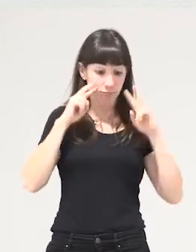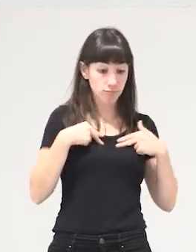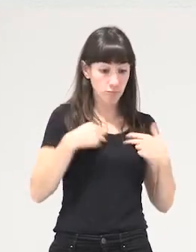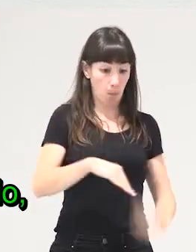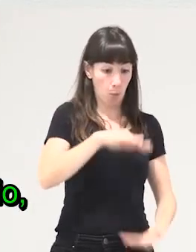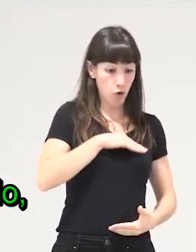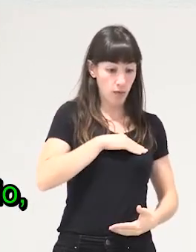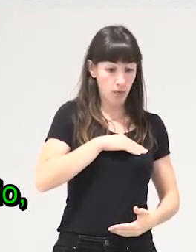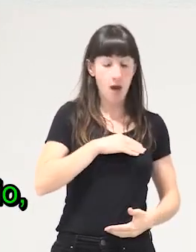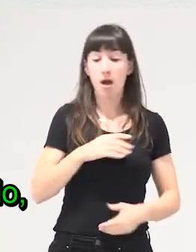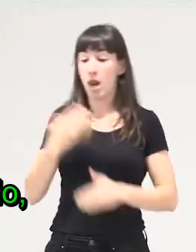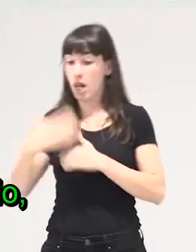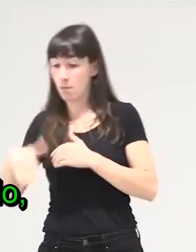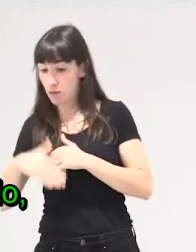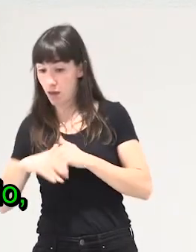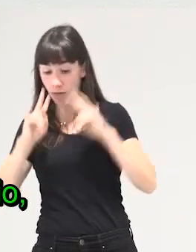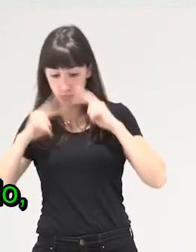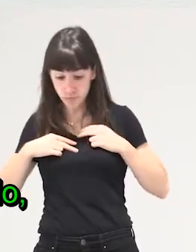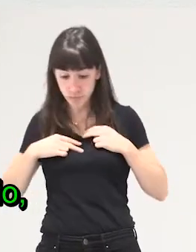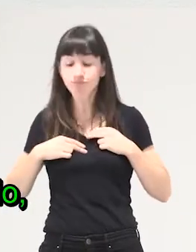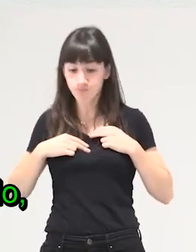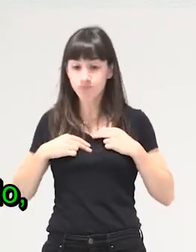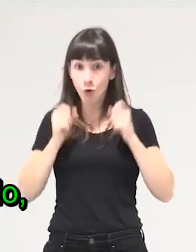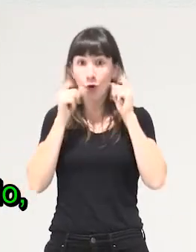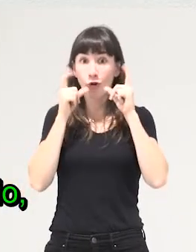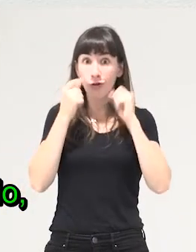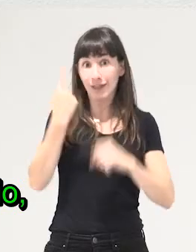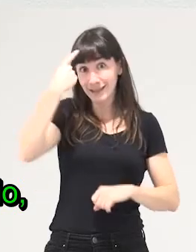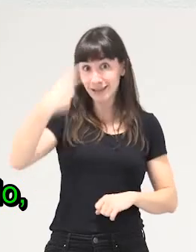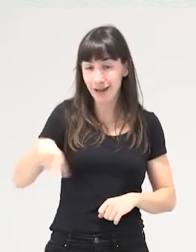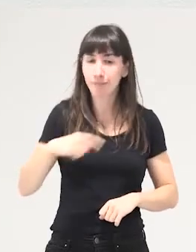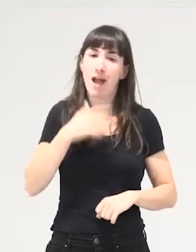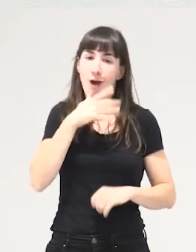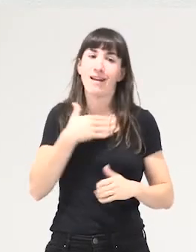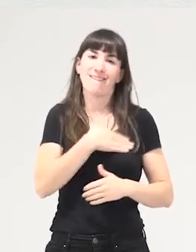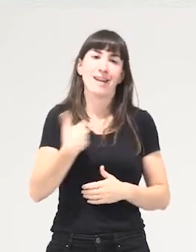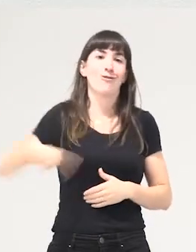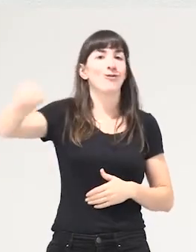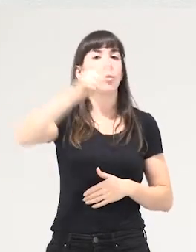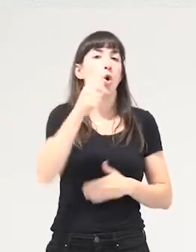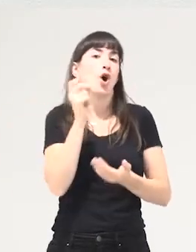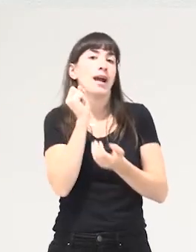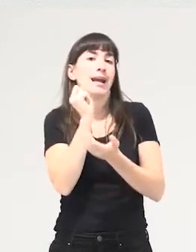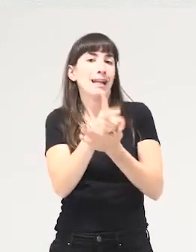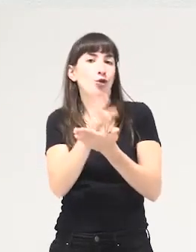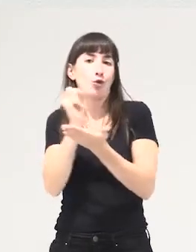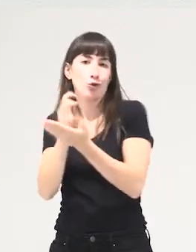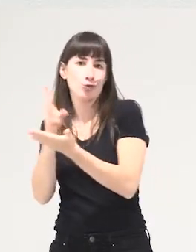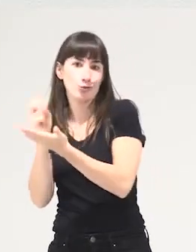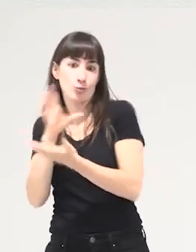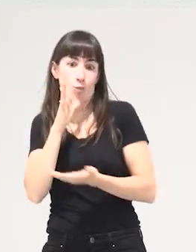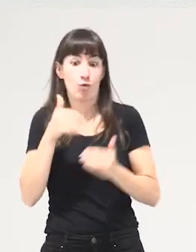cuáles son o bueno compartir algunos a mi juicio retos fundamentales a día de hoy en este momento que decía antes de transición